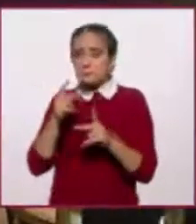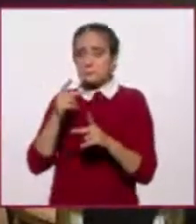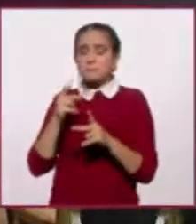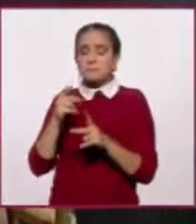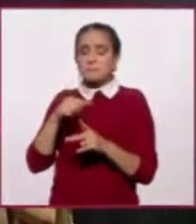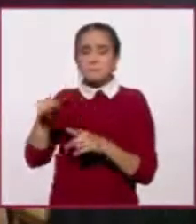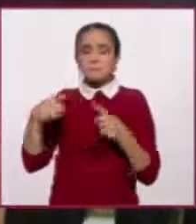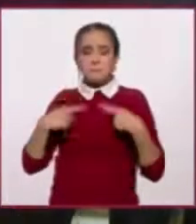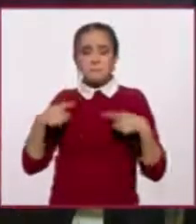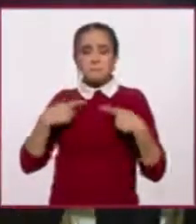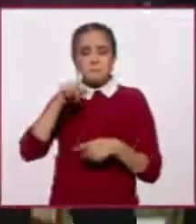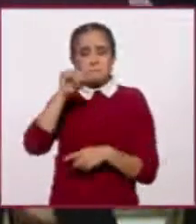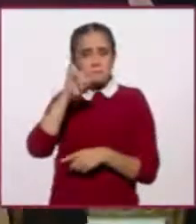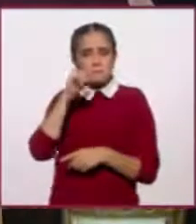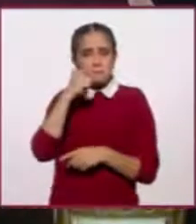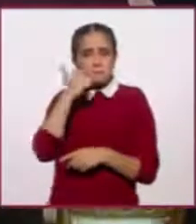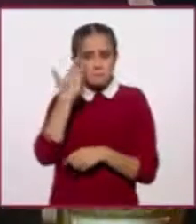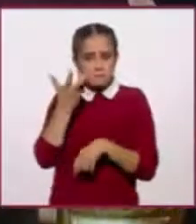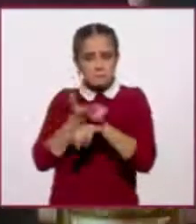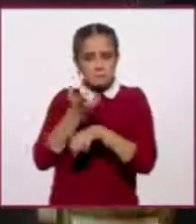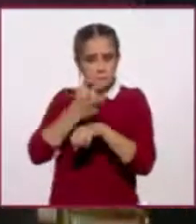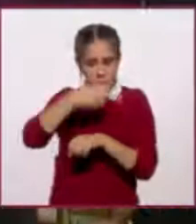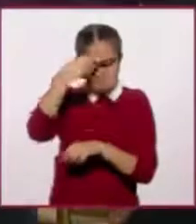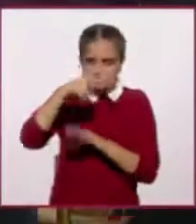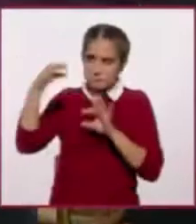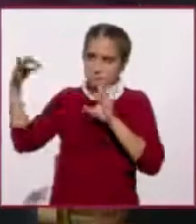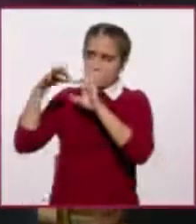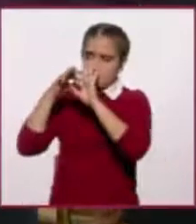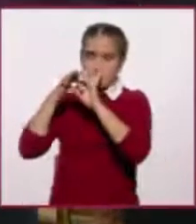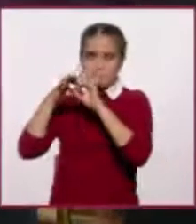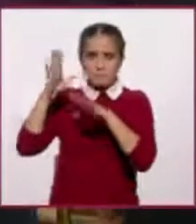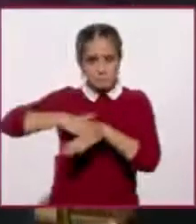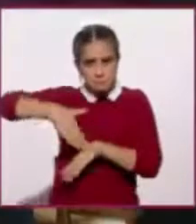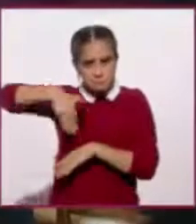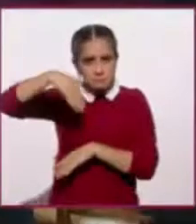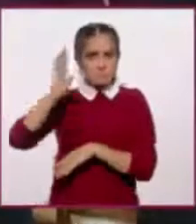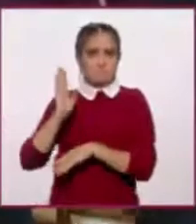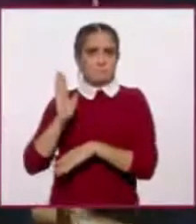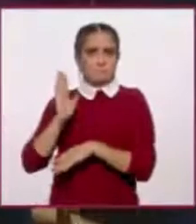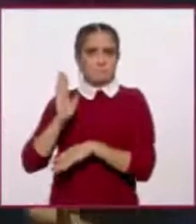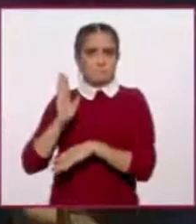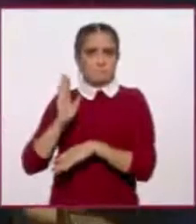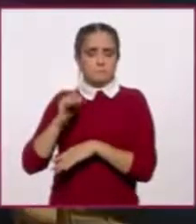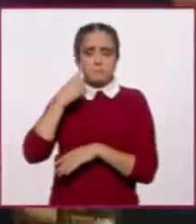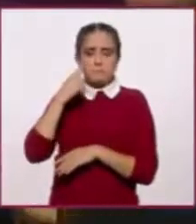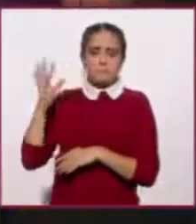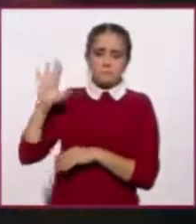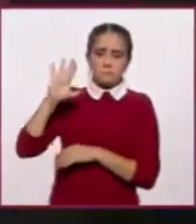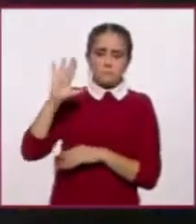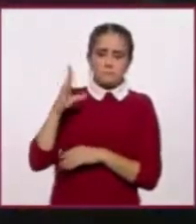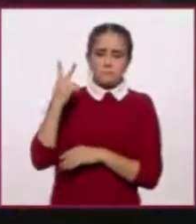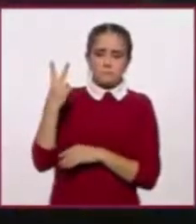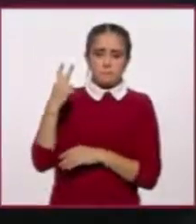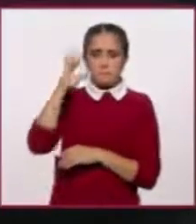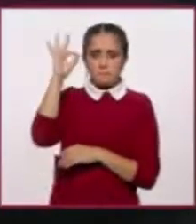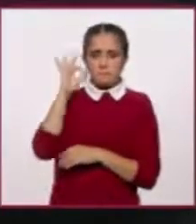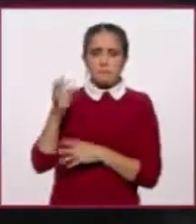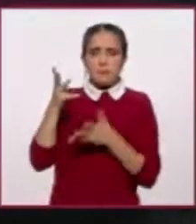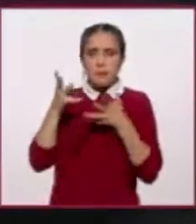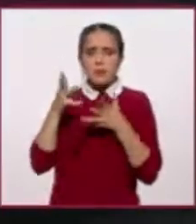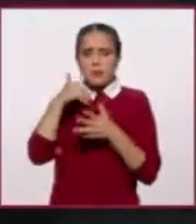gente sí quiere estar más cerca de Estados Unidos, por ejemplo, por el último registro de que tenemos cincuenta y dos por ciento, así lo quisiera,